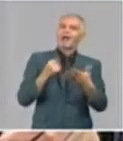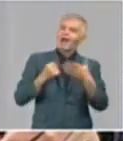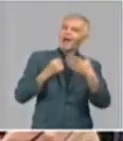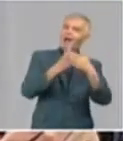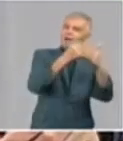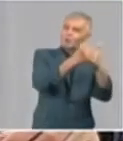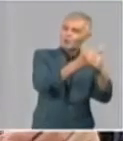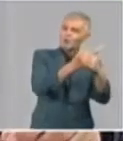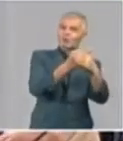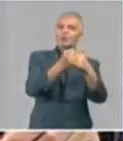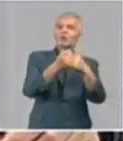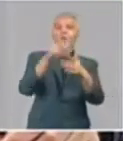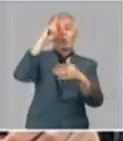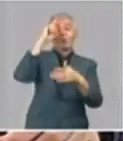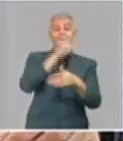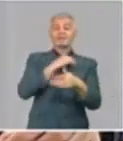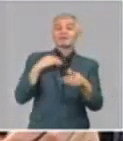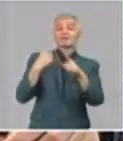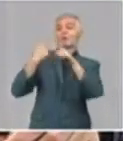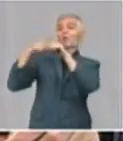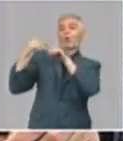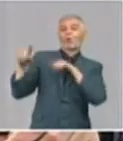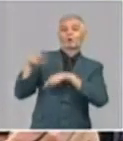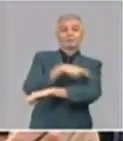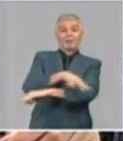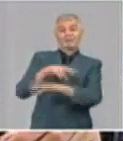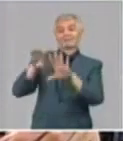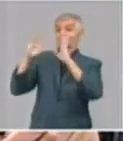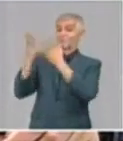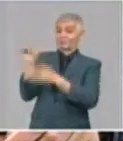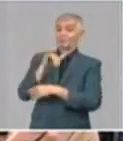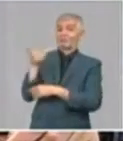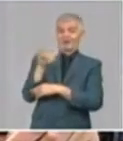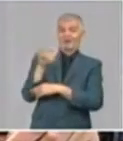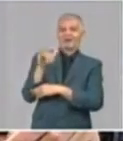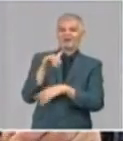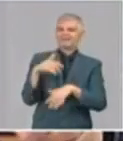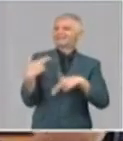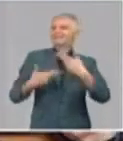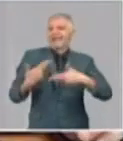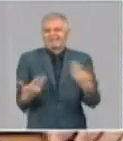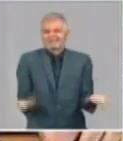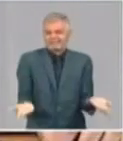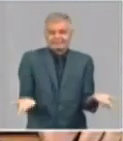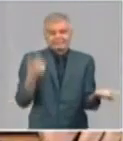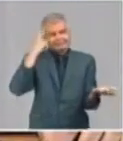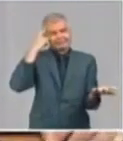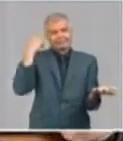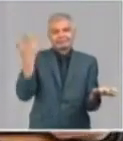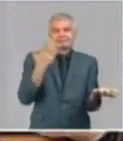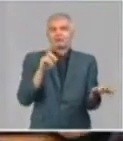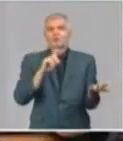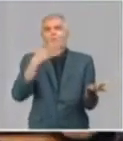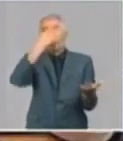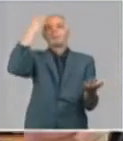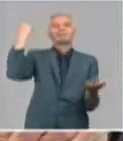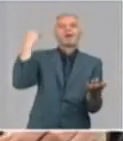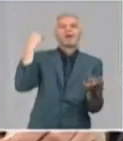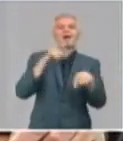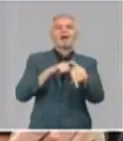a los que lo hacen en otros lugares del mundo? ¿Qué hacer para que no pasaran por alto también fechas